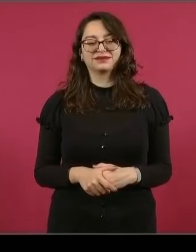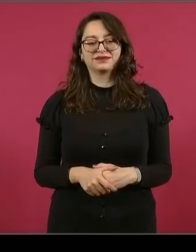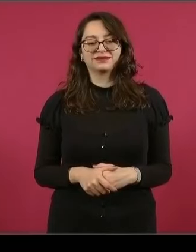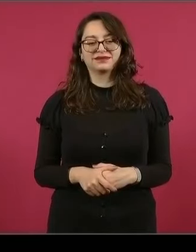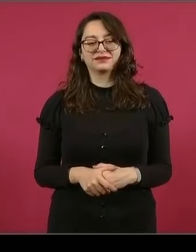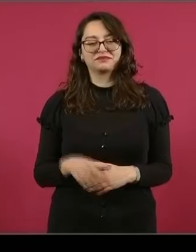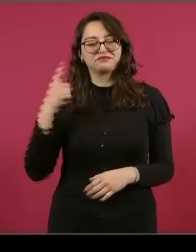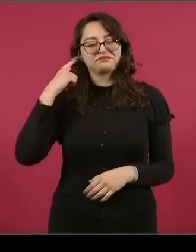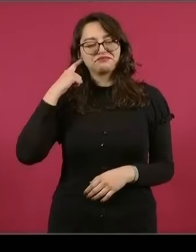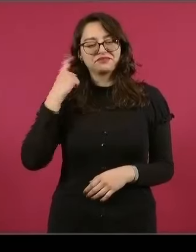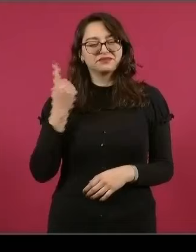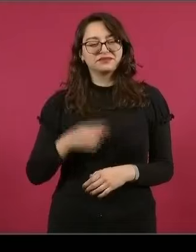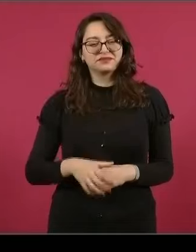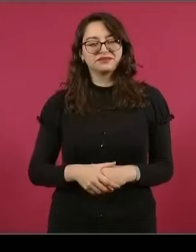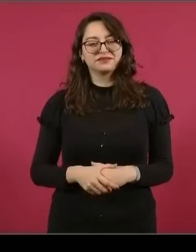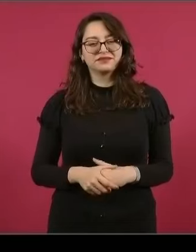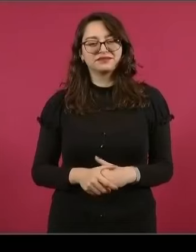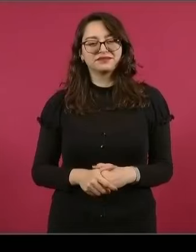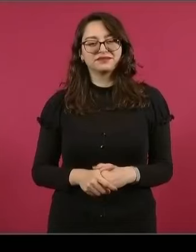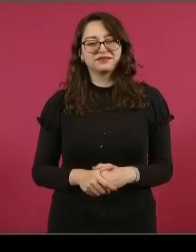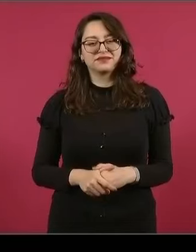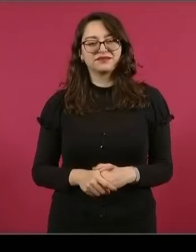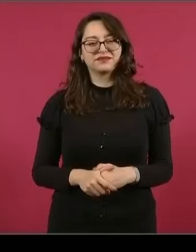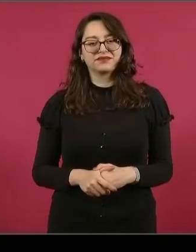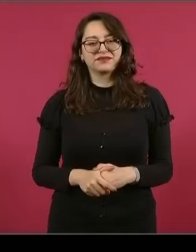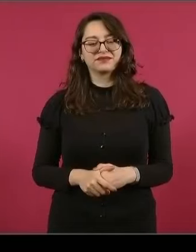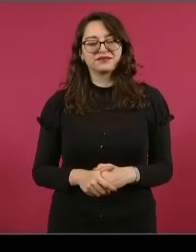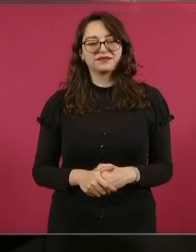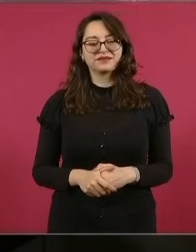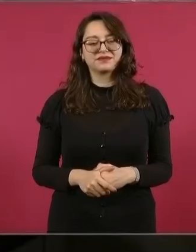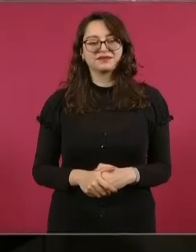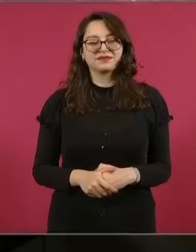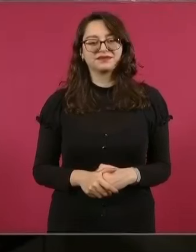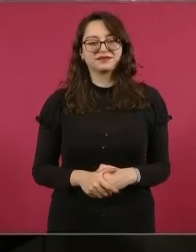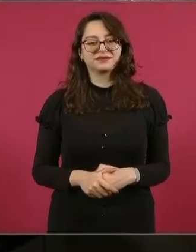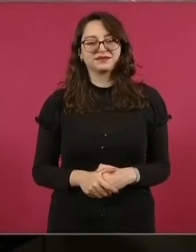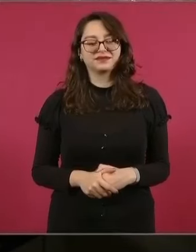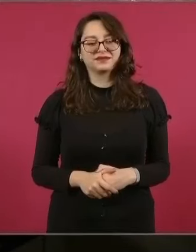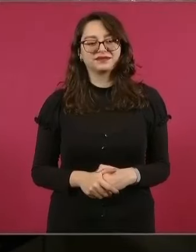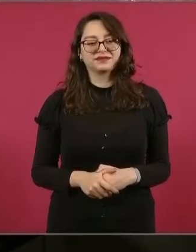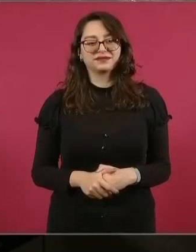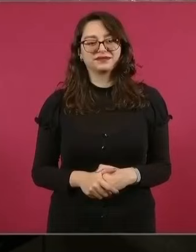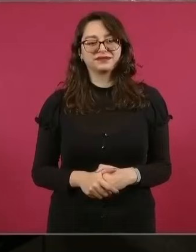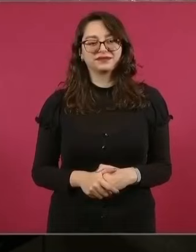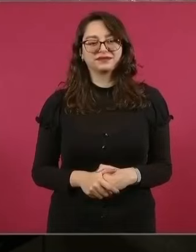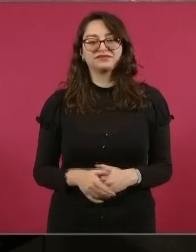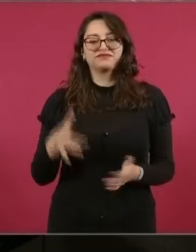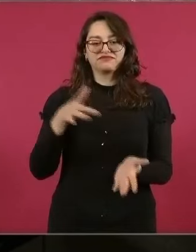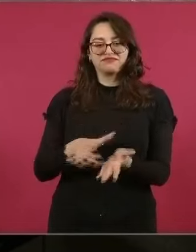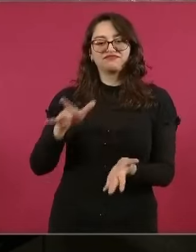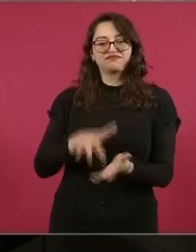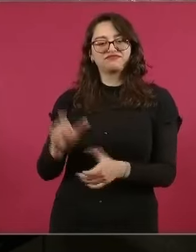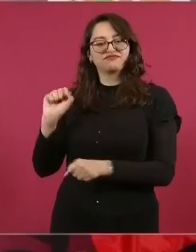doblete, va a ser más. ¡Oh, ahí sí! De tres. Eh, mi gente, aquí, apoyando